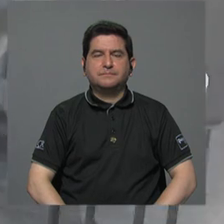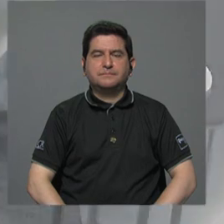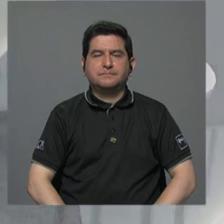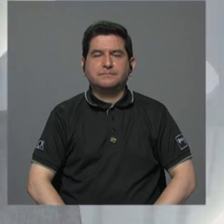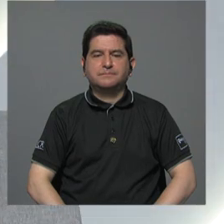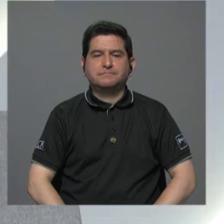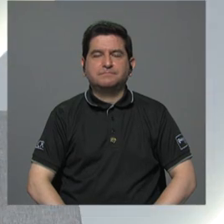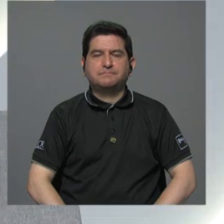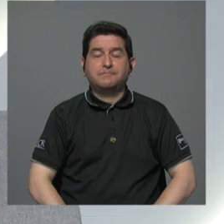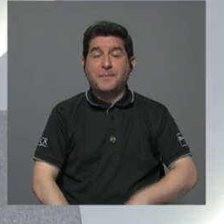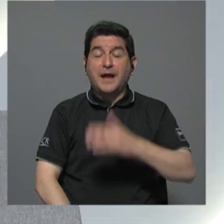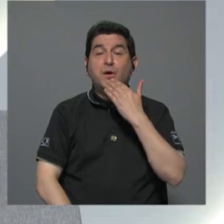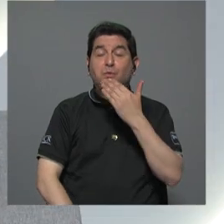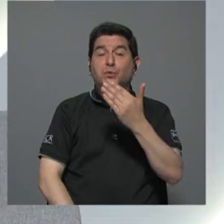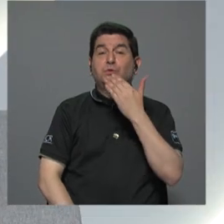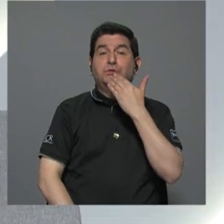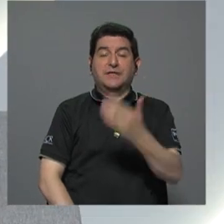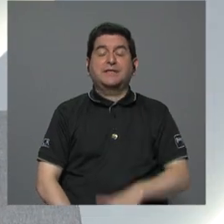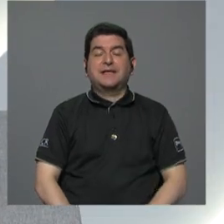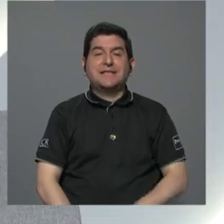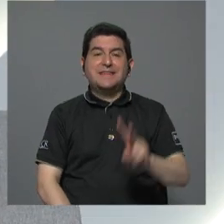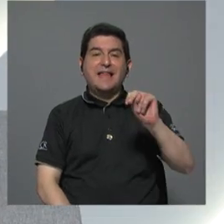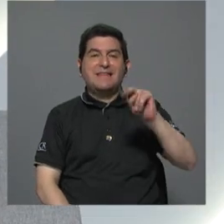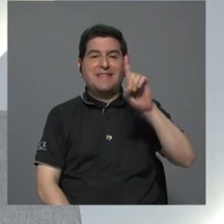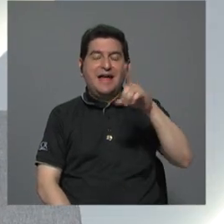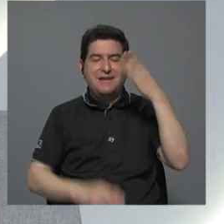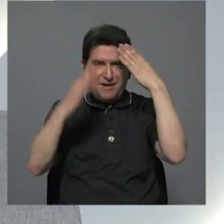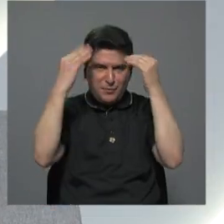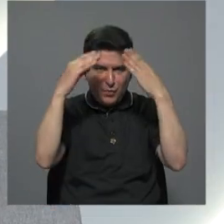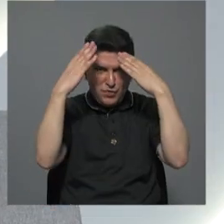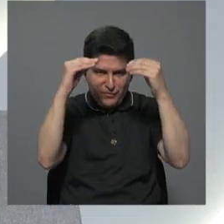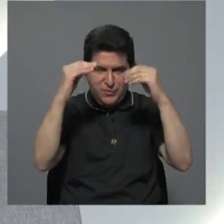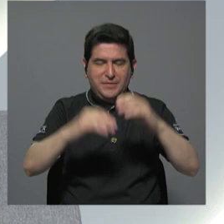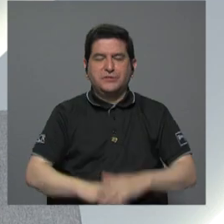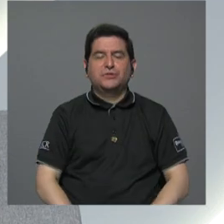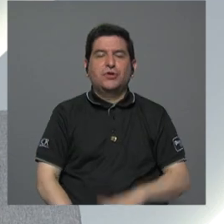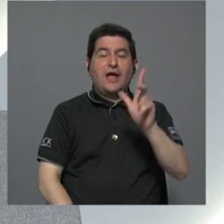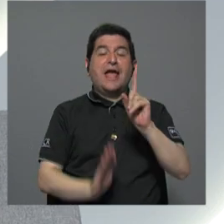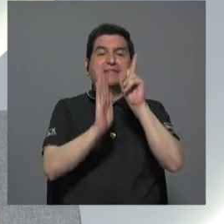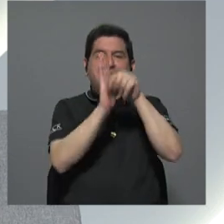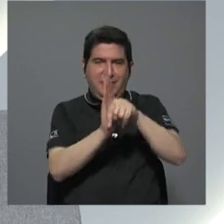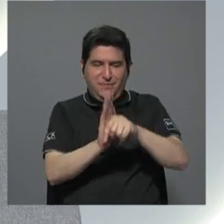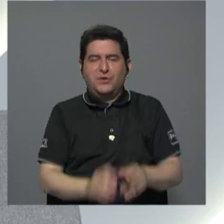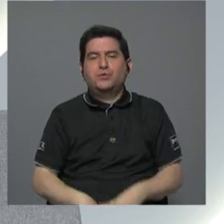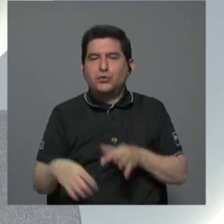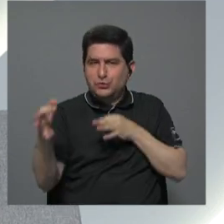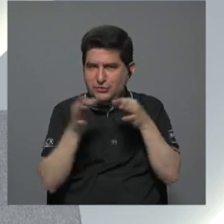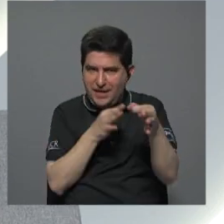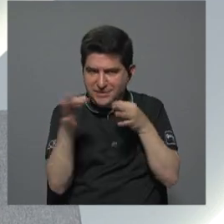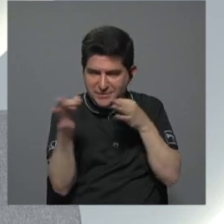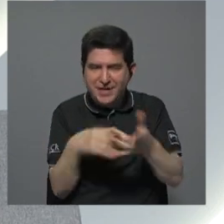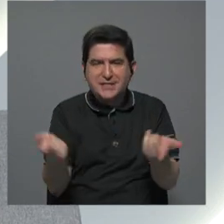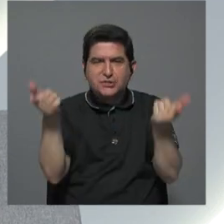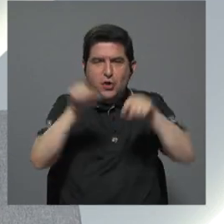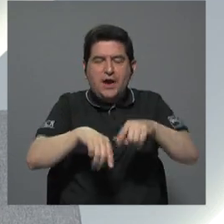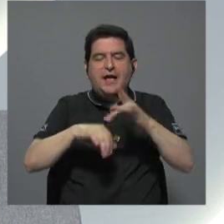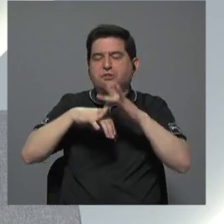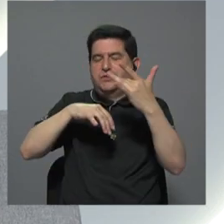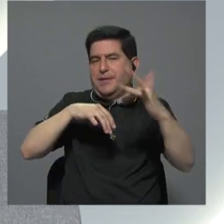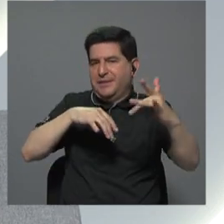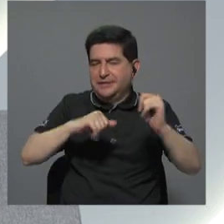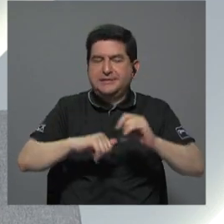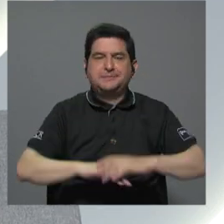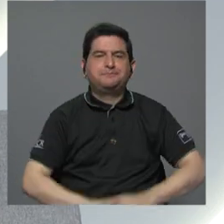Bueno, gracias a Natalia Díaz por esta información. En tres minutos este explicativo del caso de Diamante.